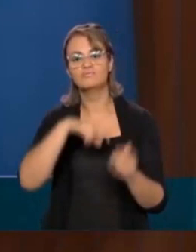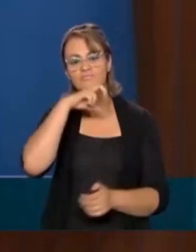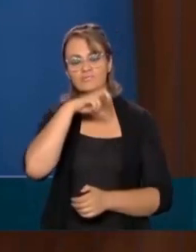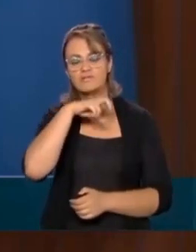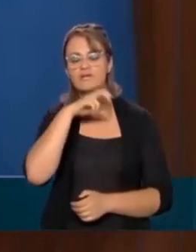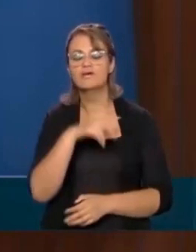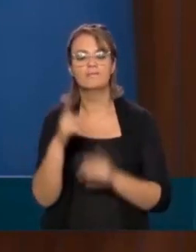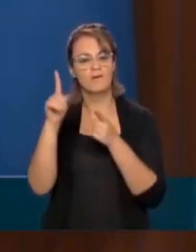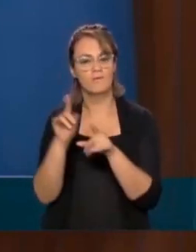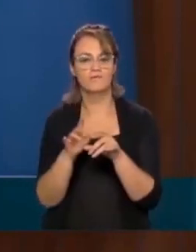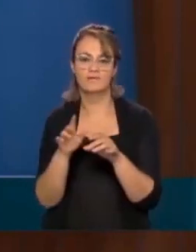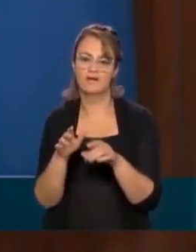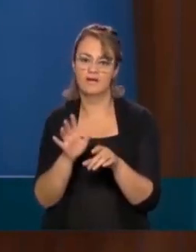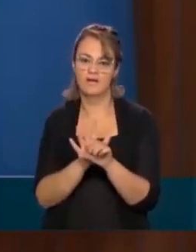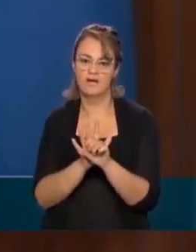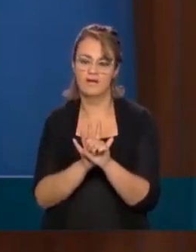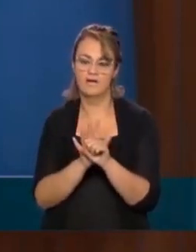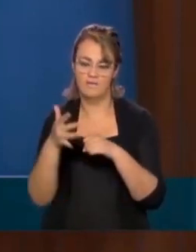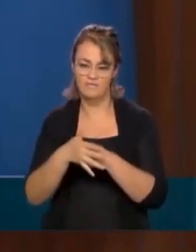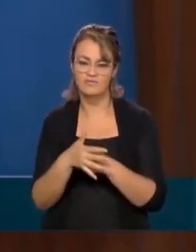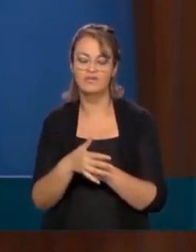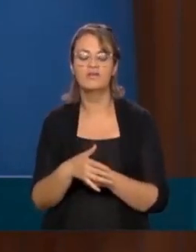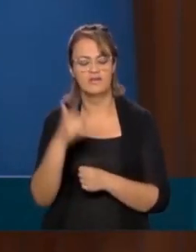integralmente el voto de la inminente relatora.